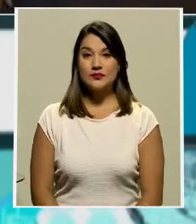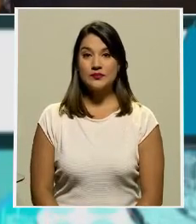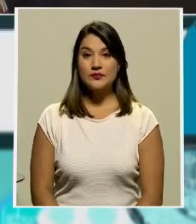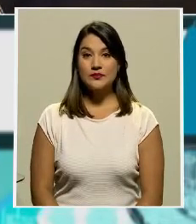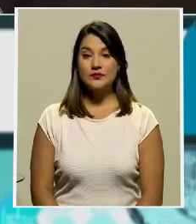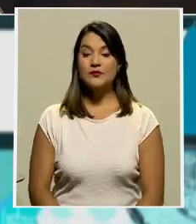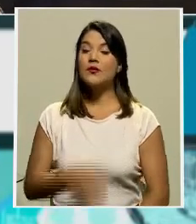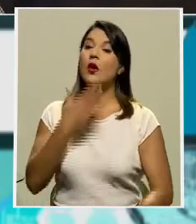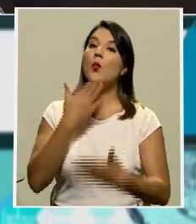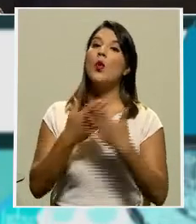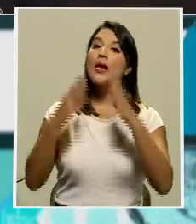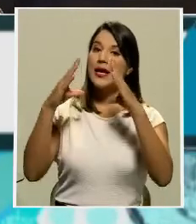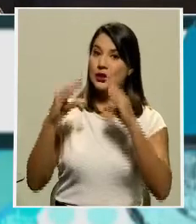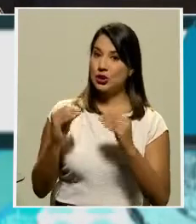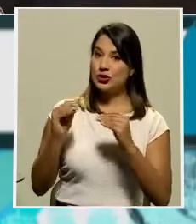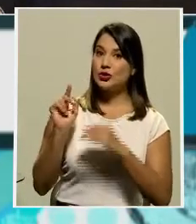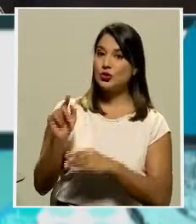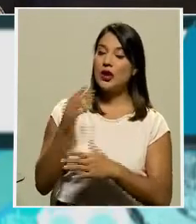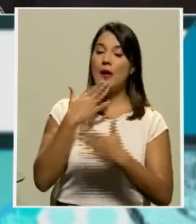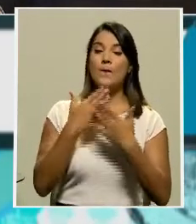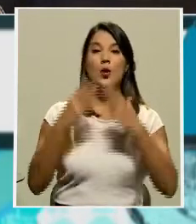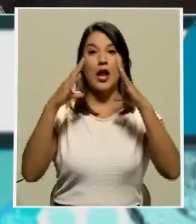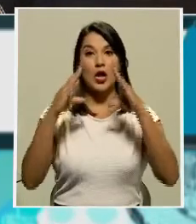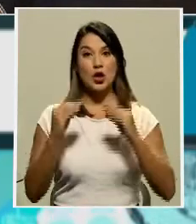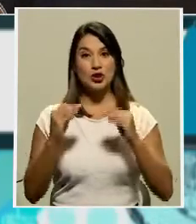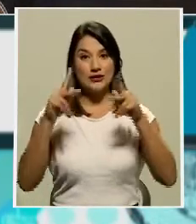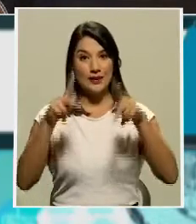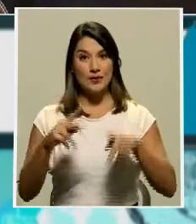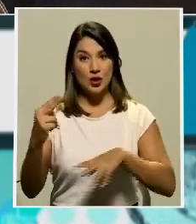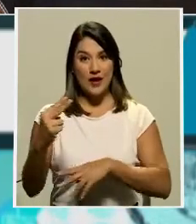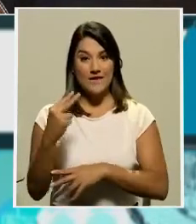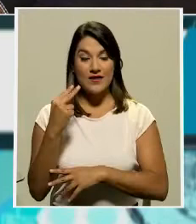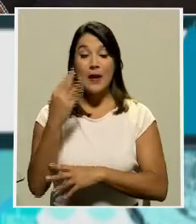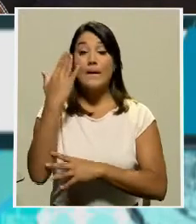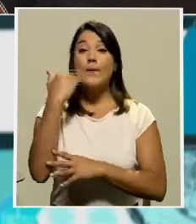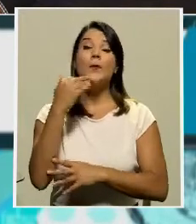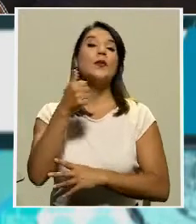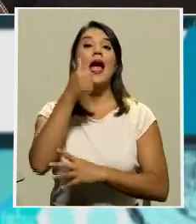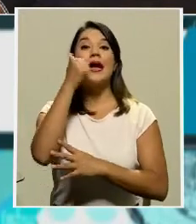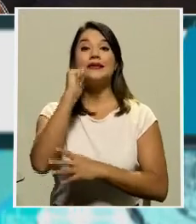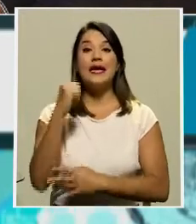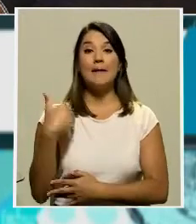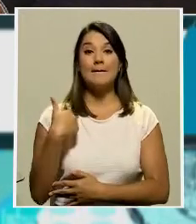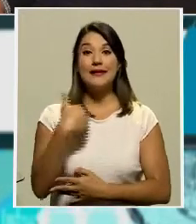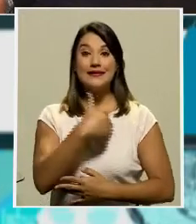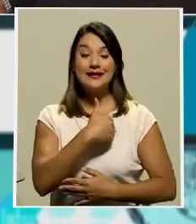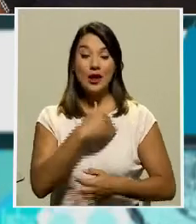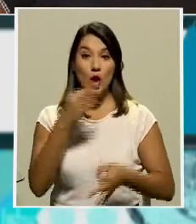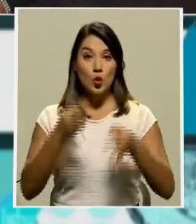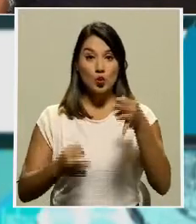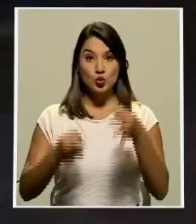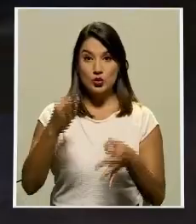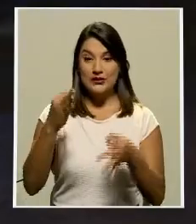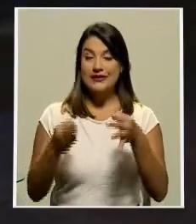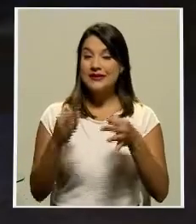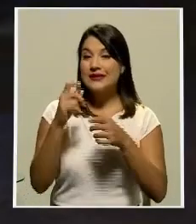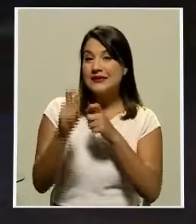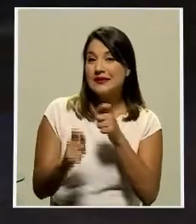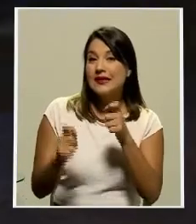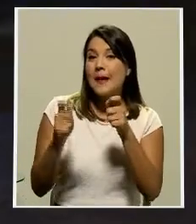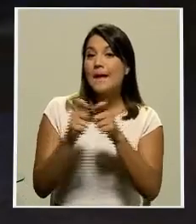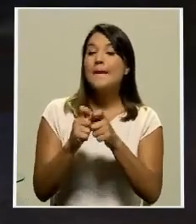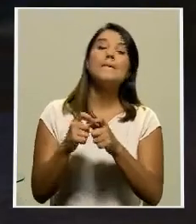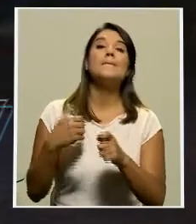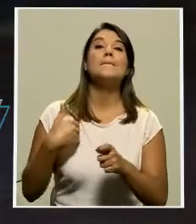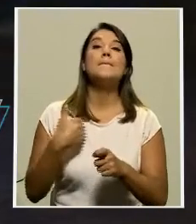Buenas noches don Ernesto, a usted y a los televidentes y es que el día de ayer el Ministerio de Justicia específicamente la Ministra